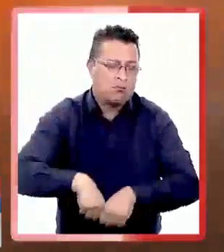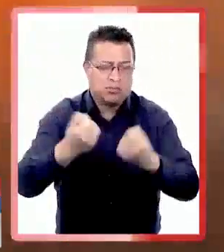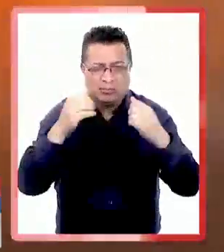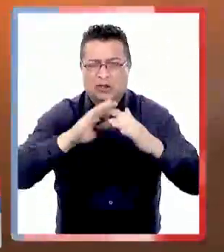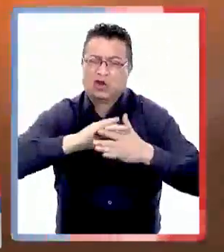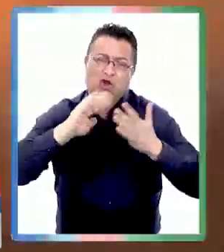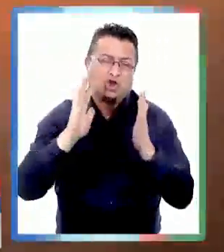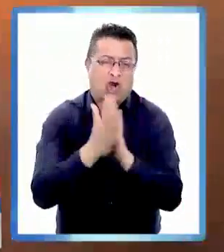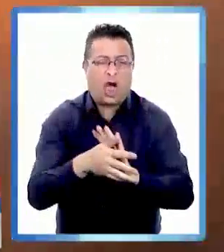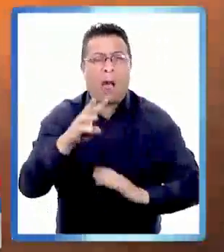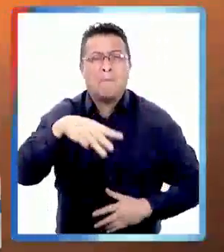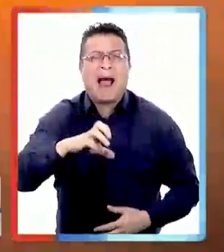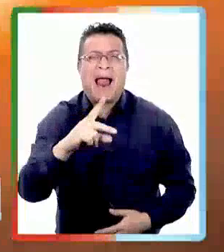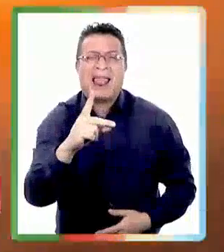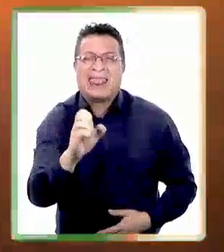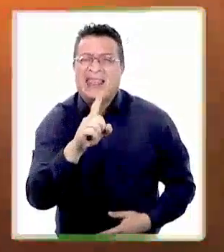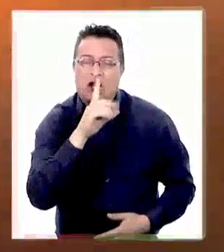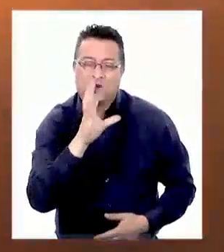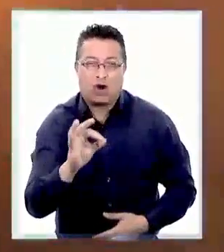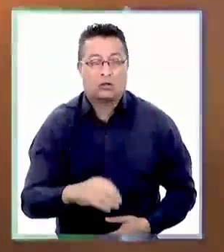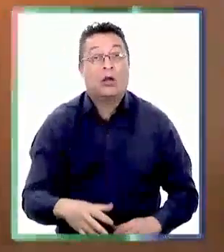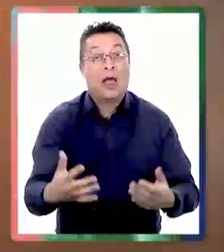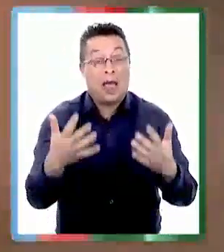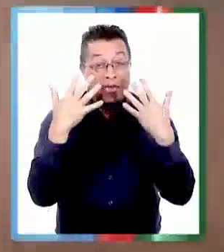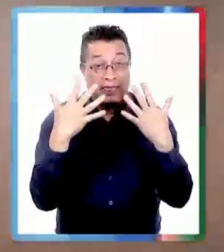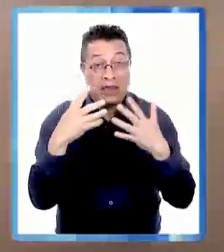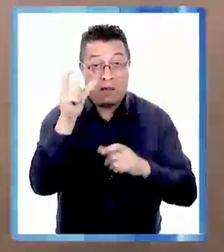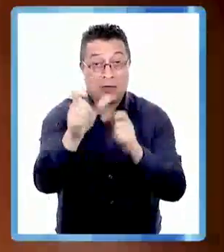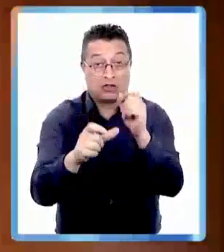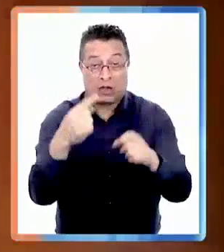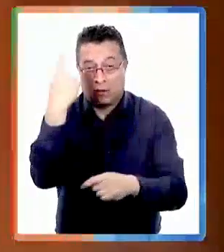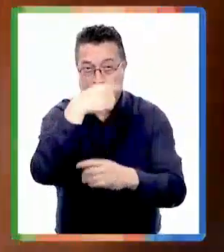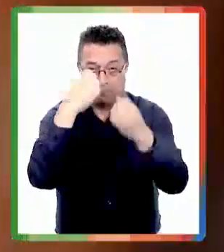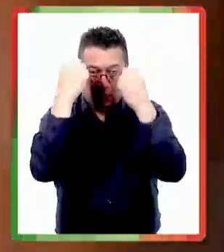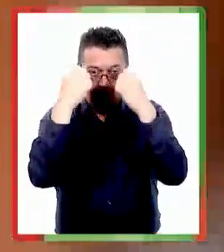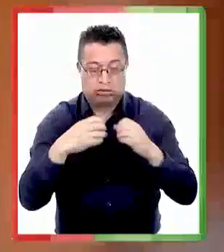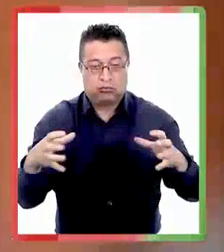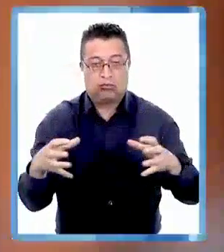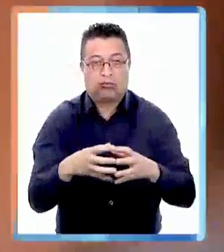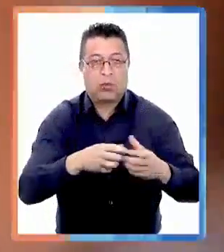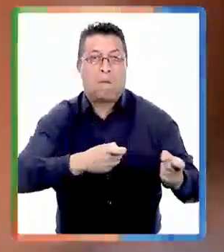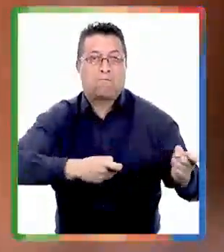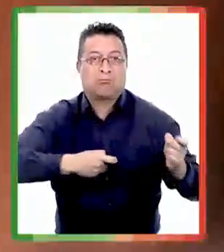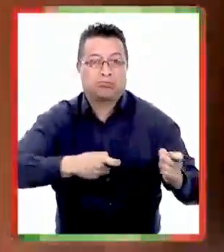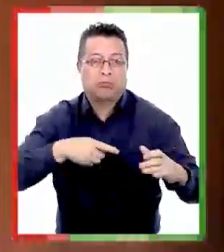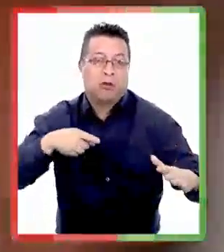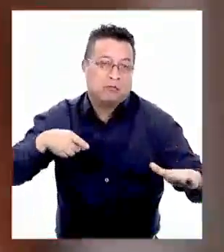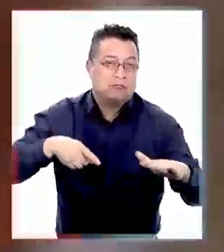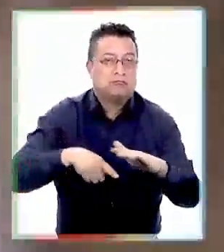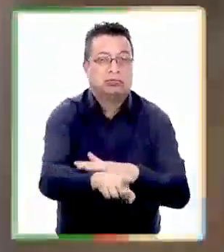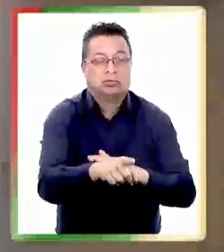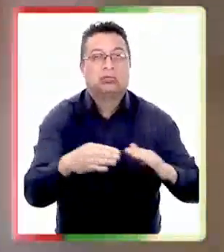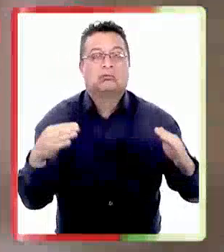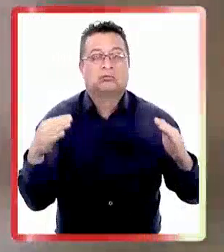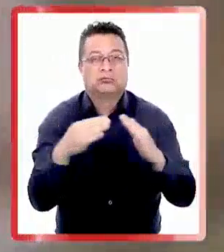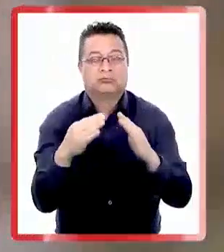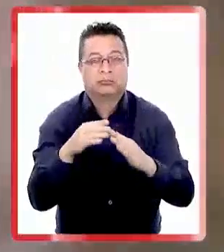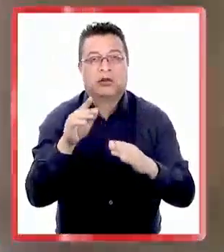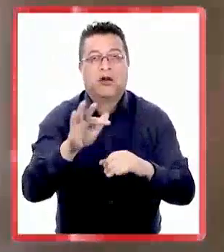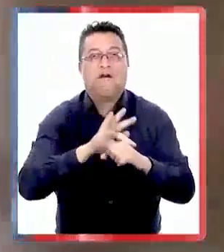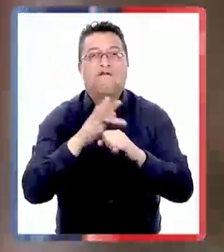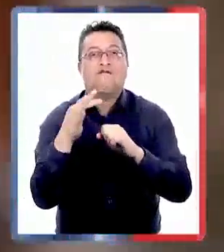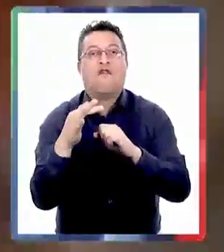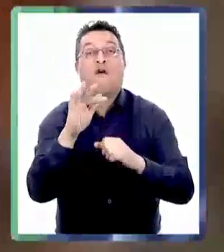queda todo destruido a la nada malditos fueron 10 los encapuchados que integraban el grupo armado que irrumpió